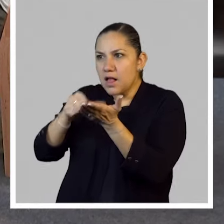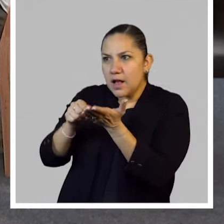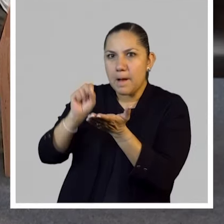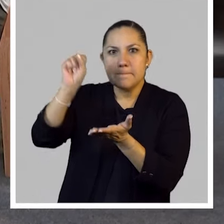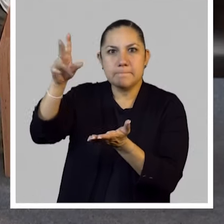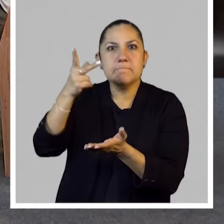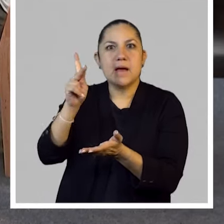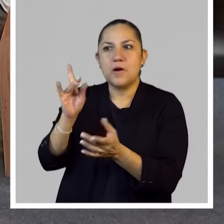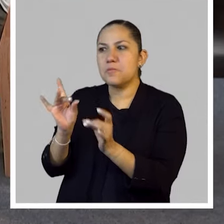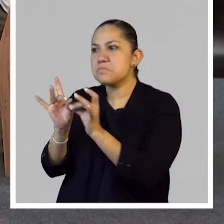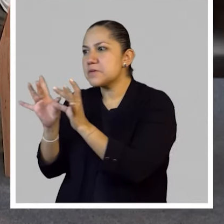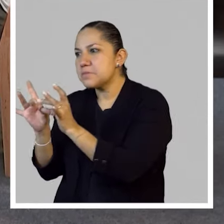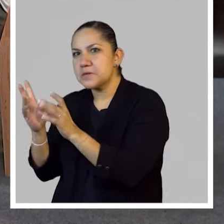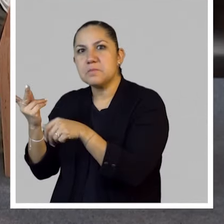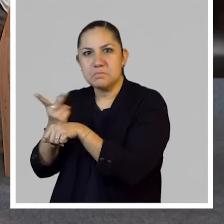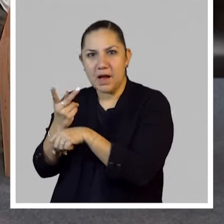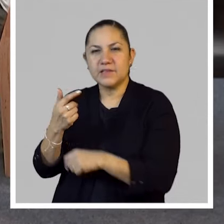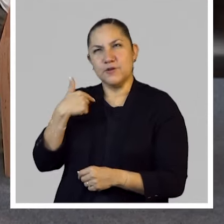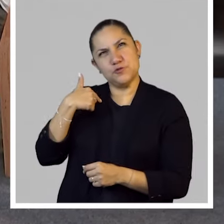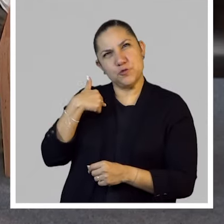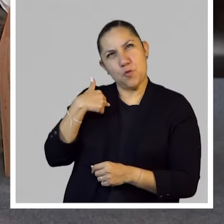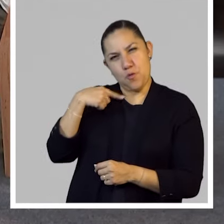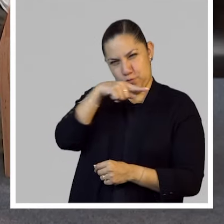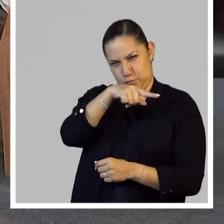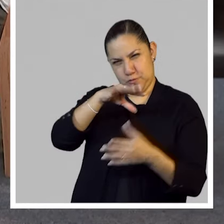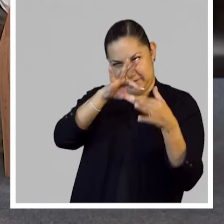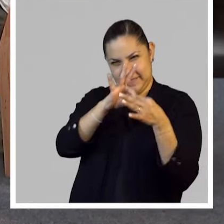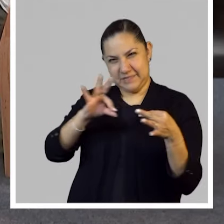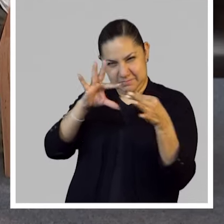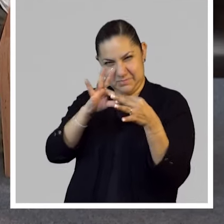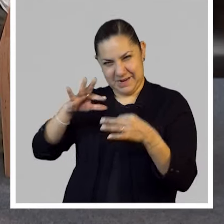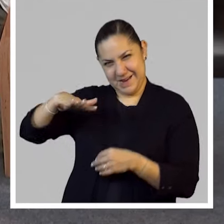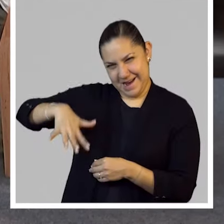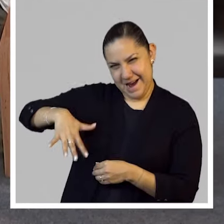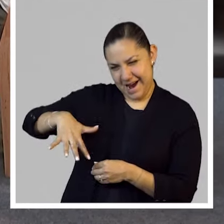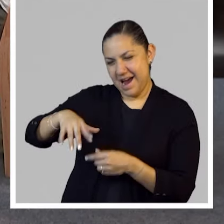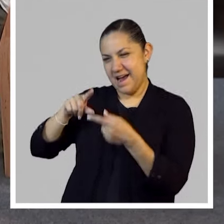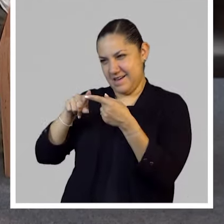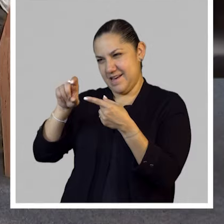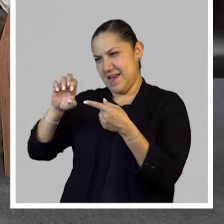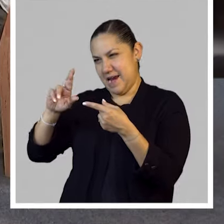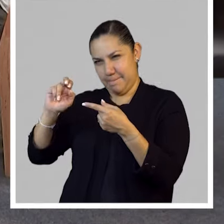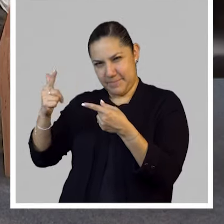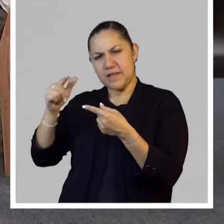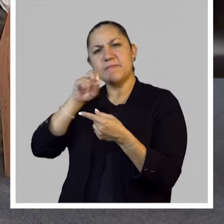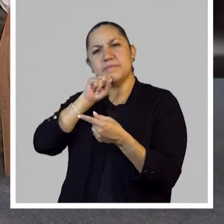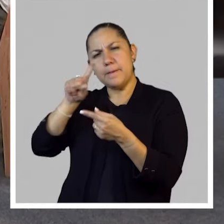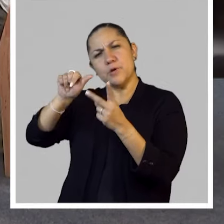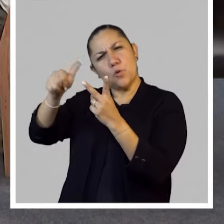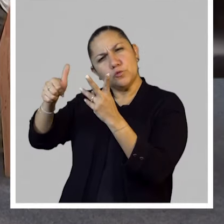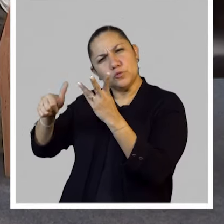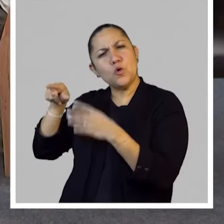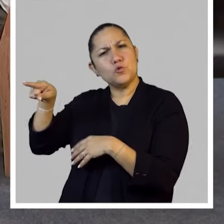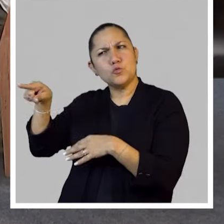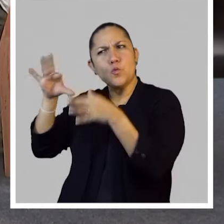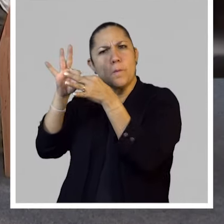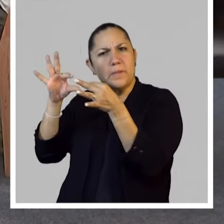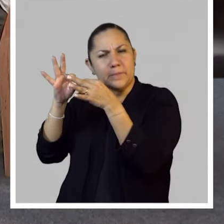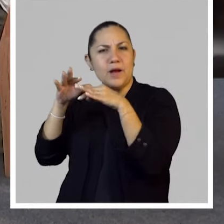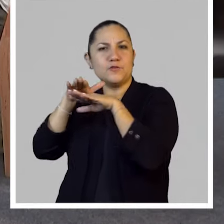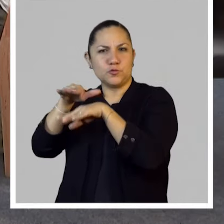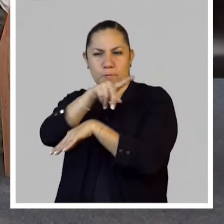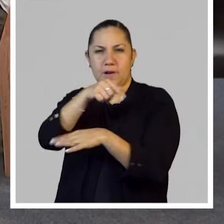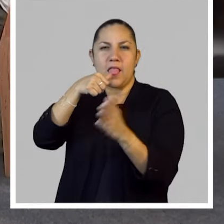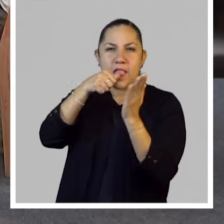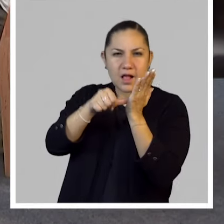Sí, hay otras piezas, digo, no necesariamente el arte correo, porque ahorita pensé en que expones toda la serie de intercambios de cartas